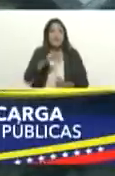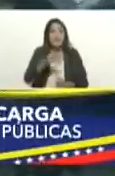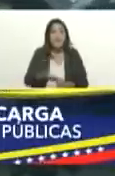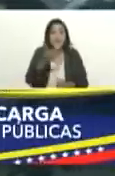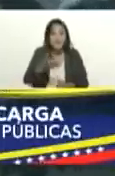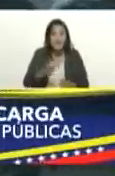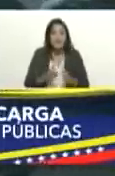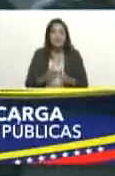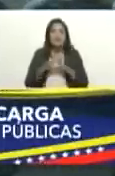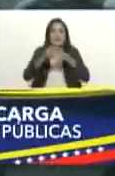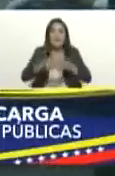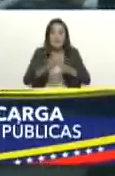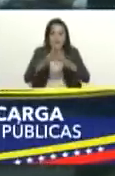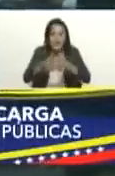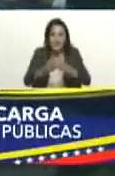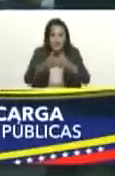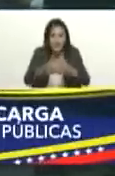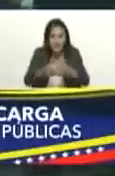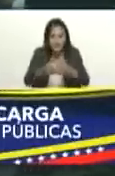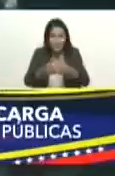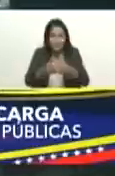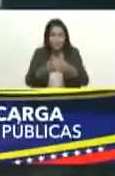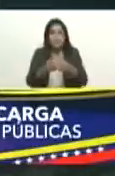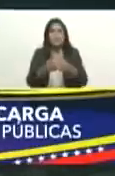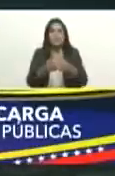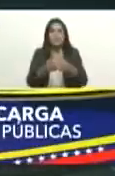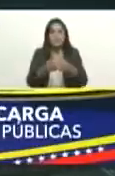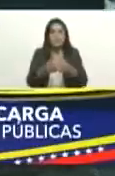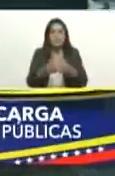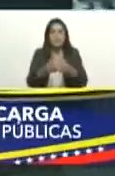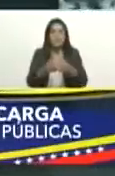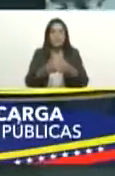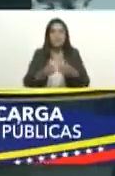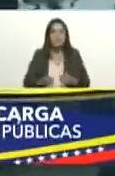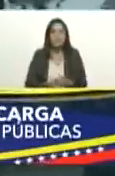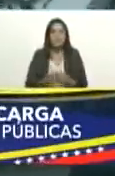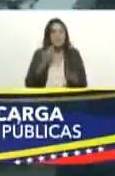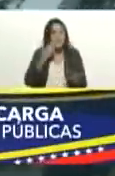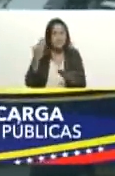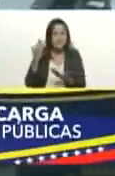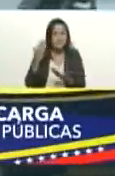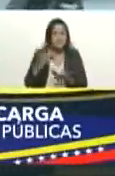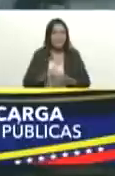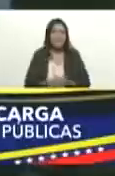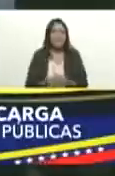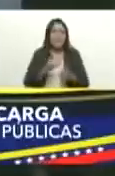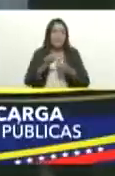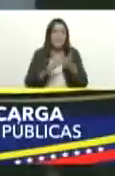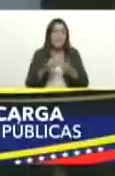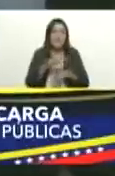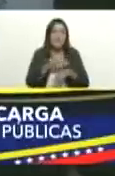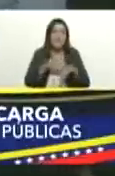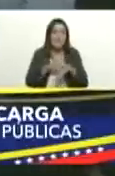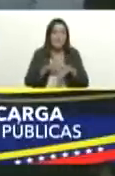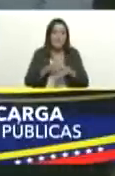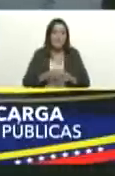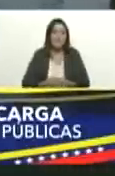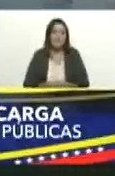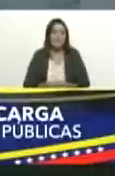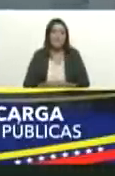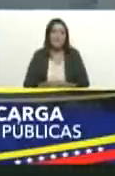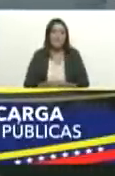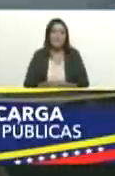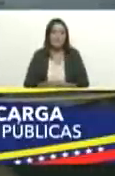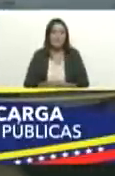el día de hoy bueno pasa como bien incautado a la república adelante viceministro bueno buenas tardes señor presidente y a todo el